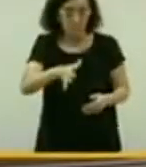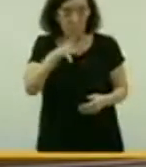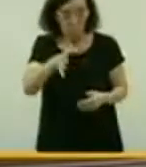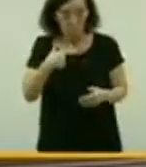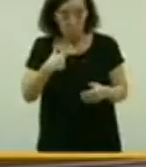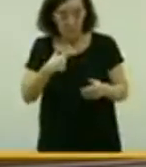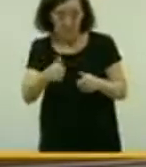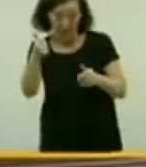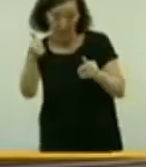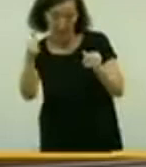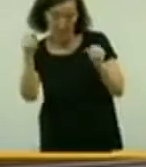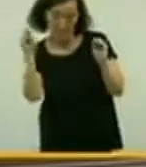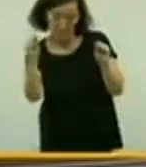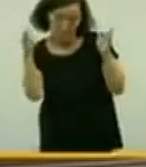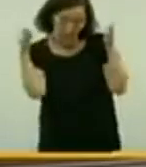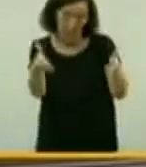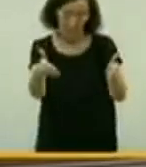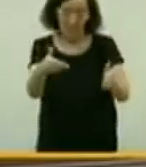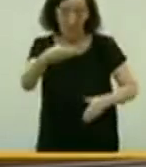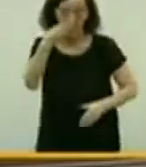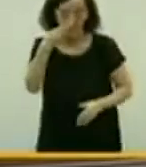y el interés de sus señorías.